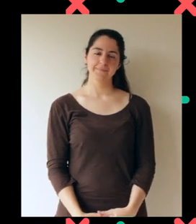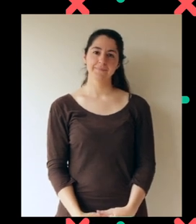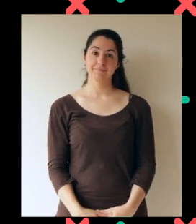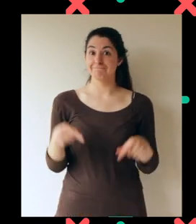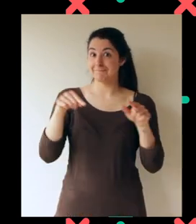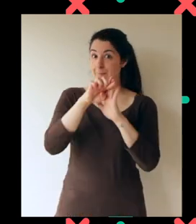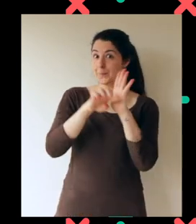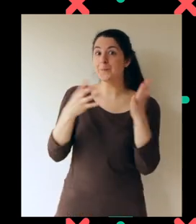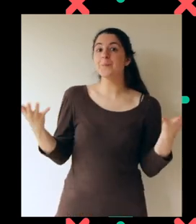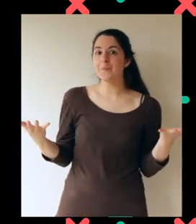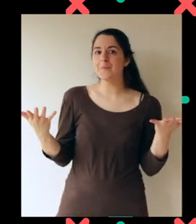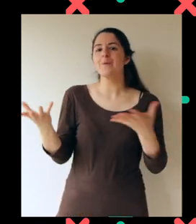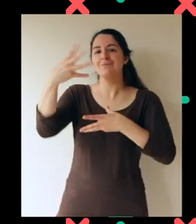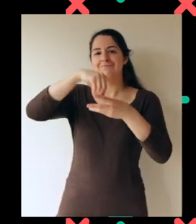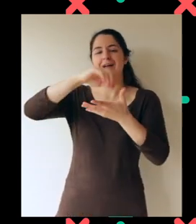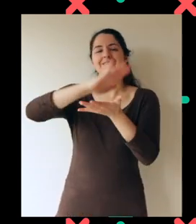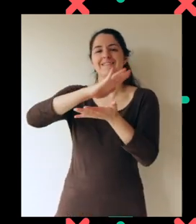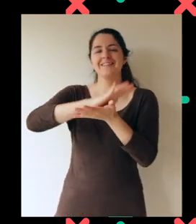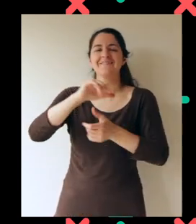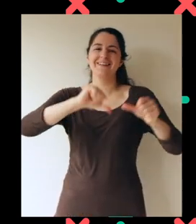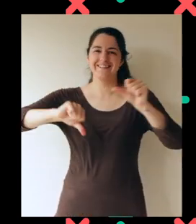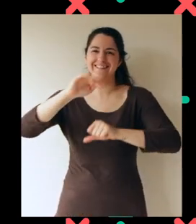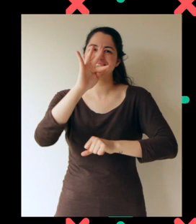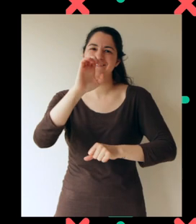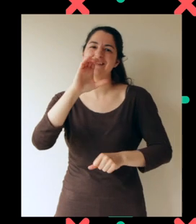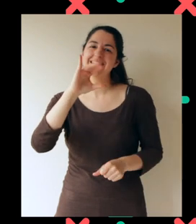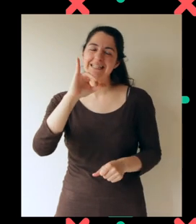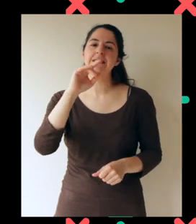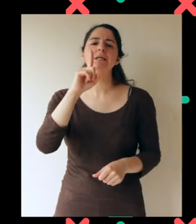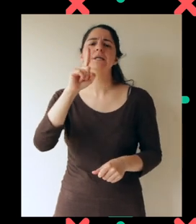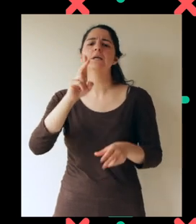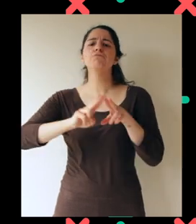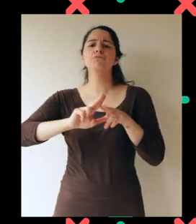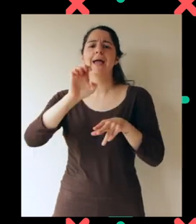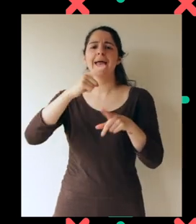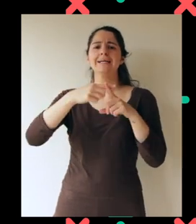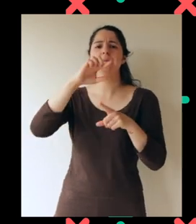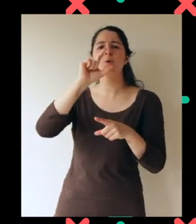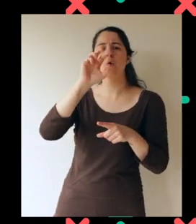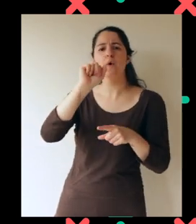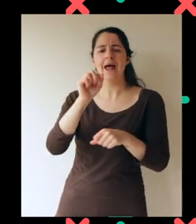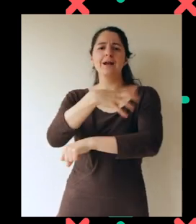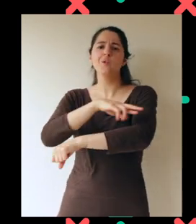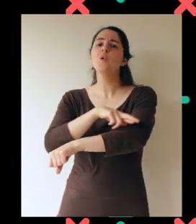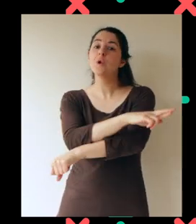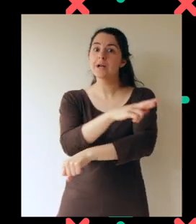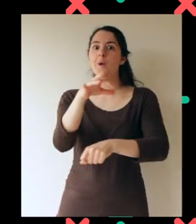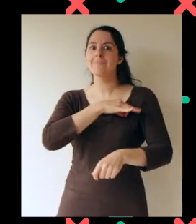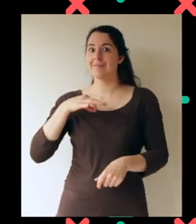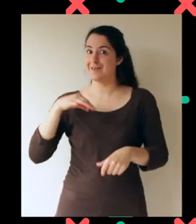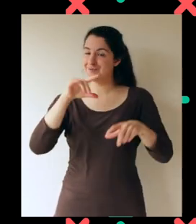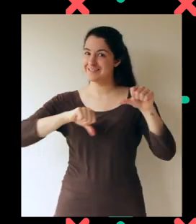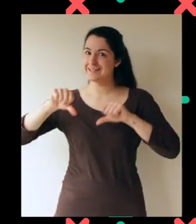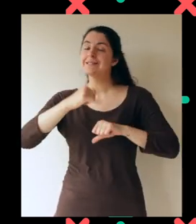Esta iniciativa es parte del Festival de la Ciencia, organizada por Explora Región de los Ríos, del Ministerio de la